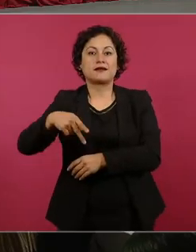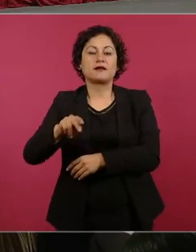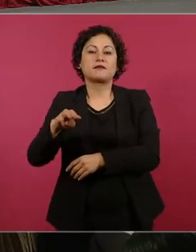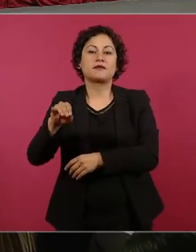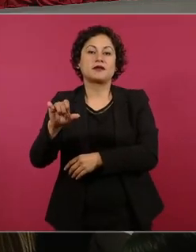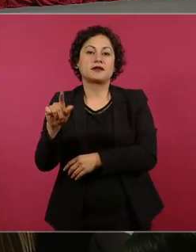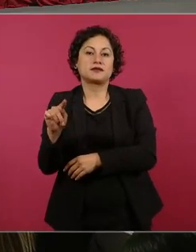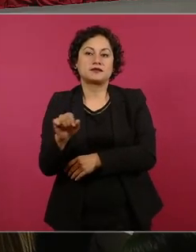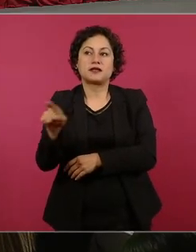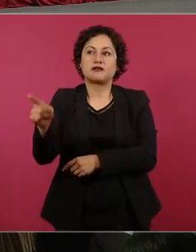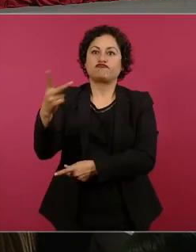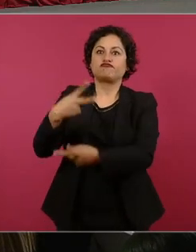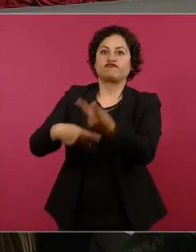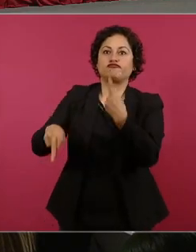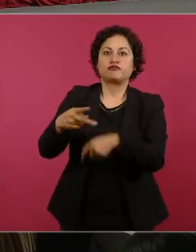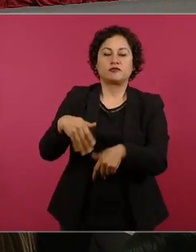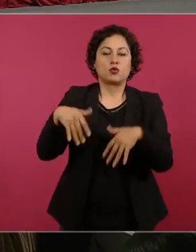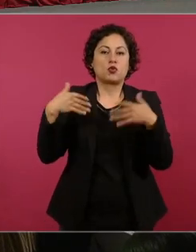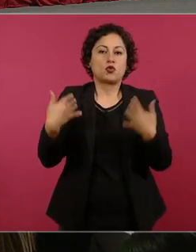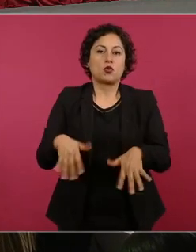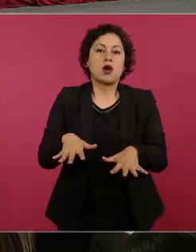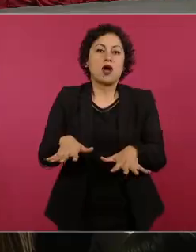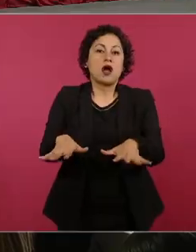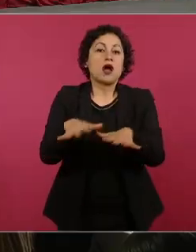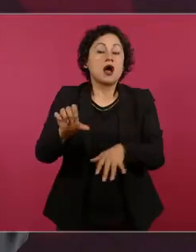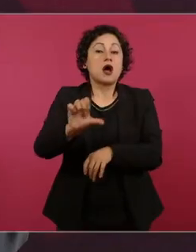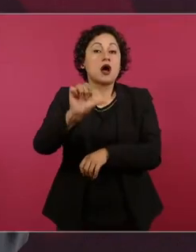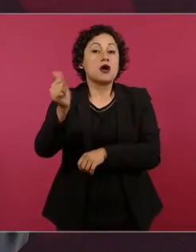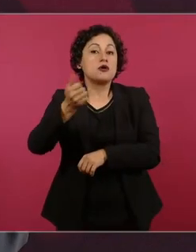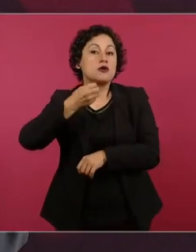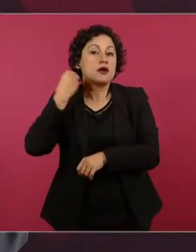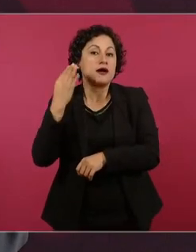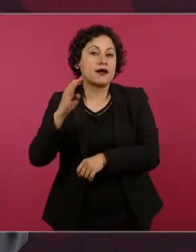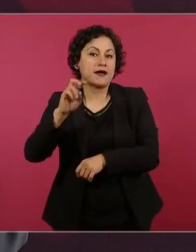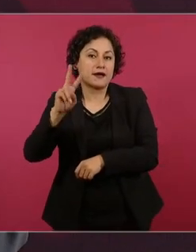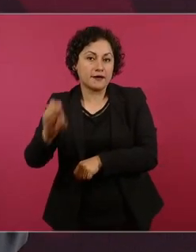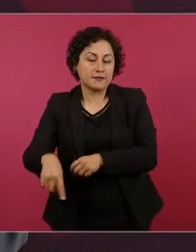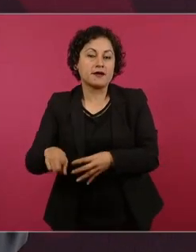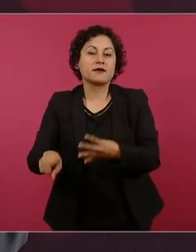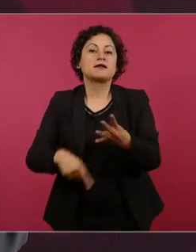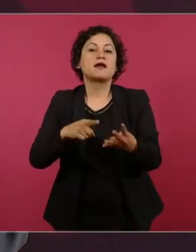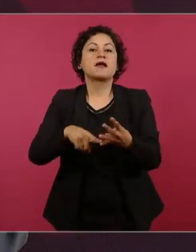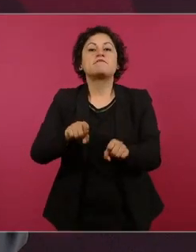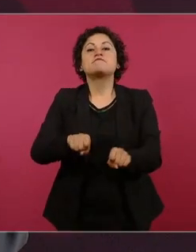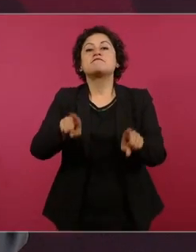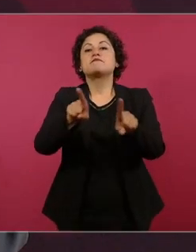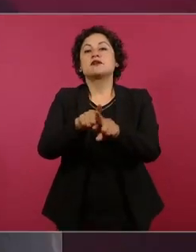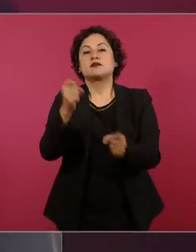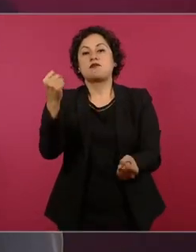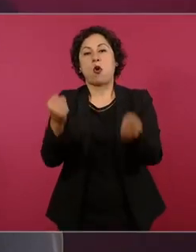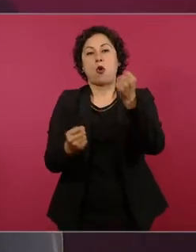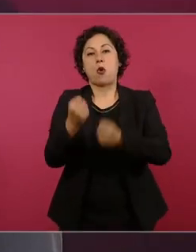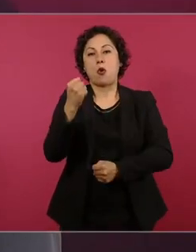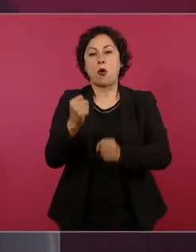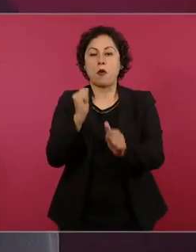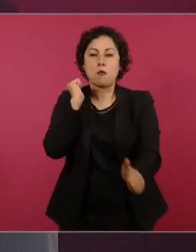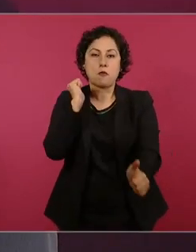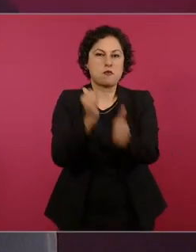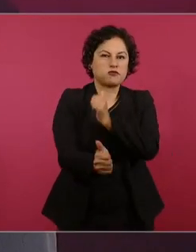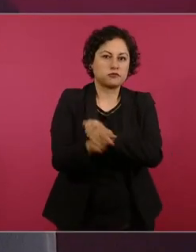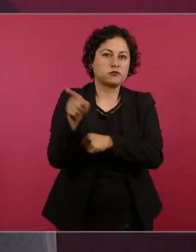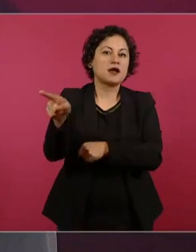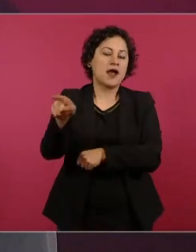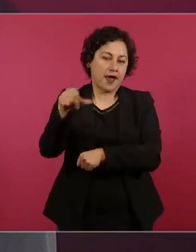impactante edén el autódromo Acapulco y algunos más